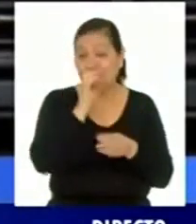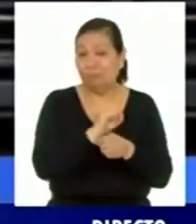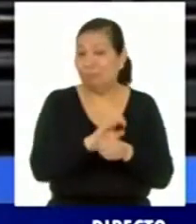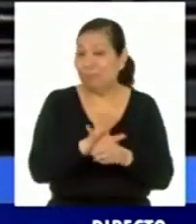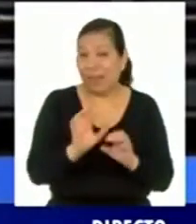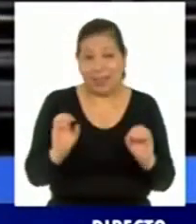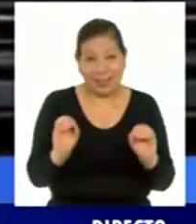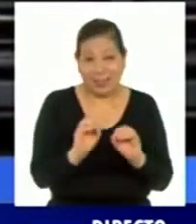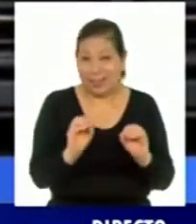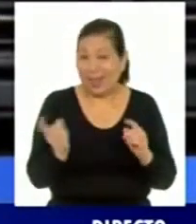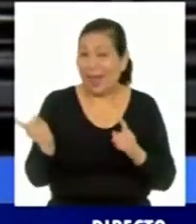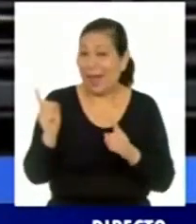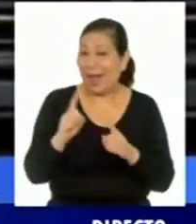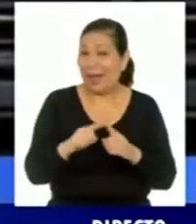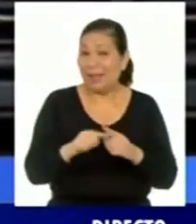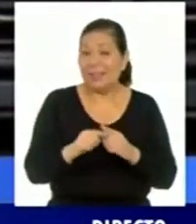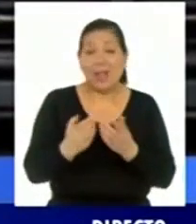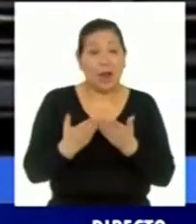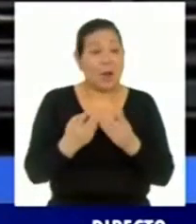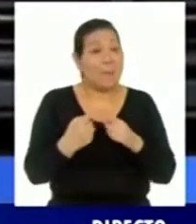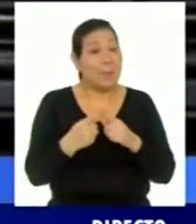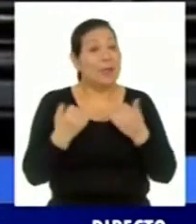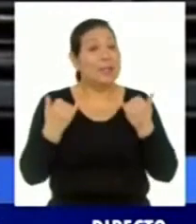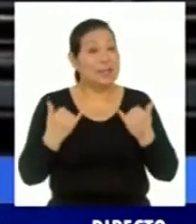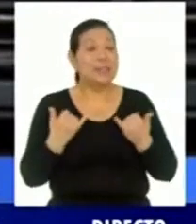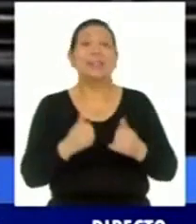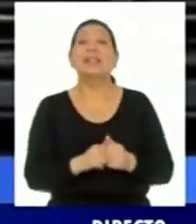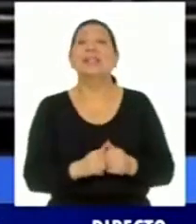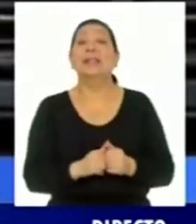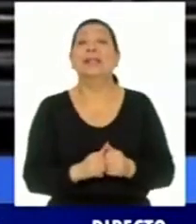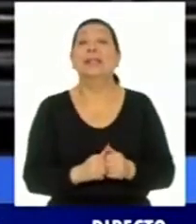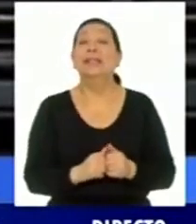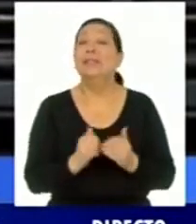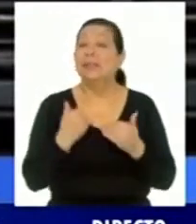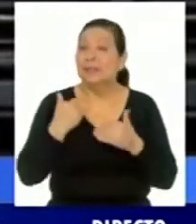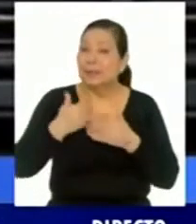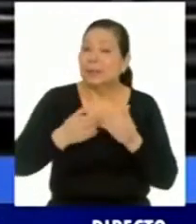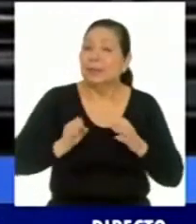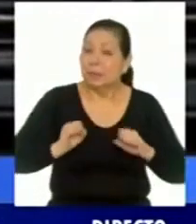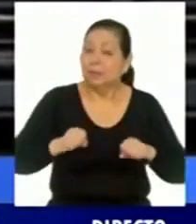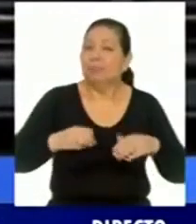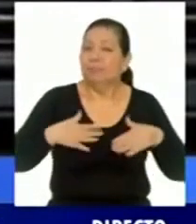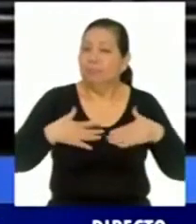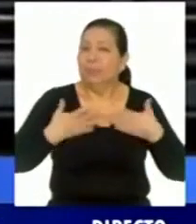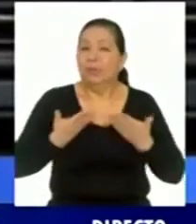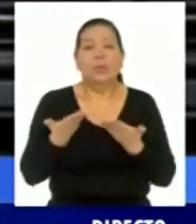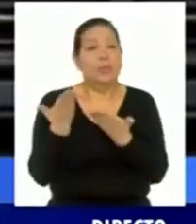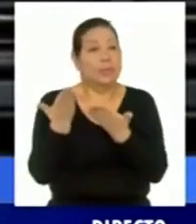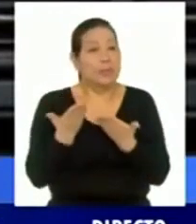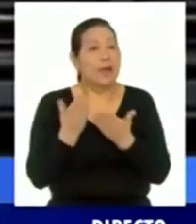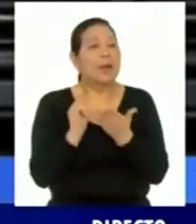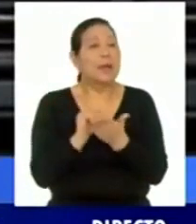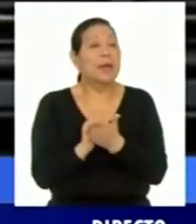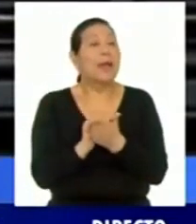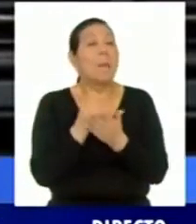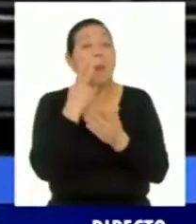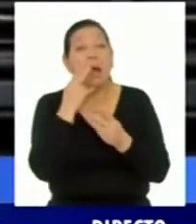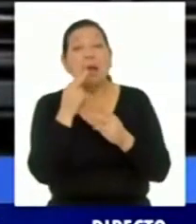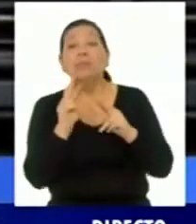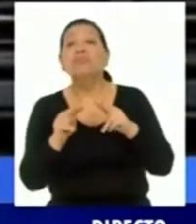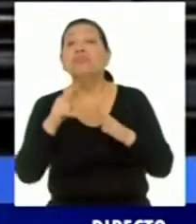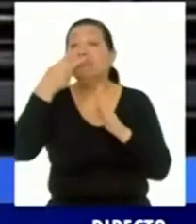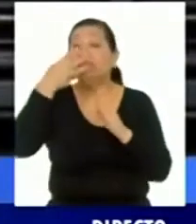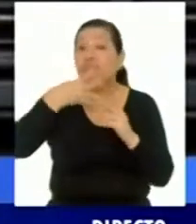asociados a la asistencia de escuelas. En este sentido, a poder, dadas las condiciones epidemiológicas,